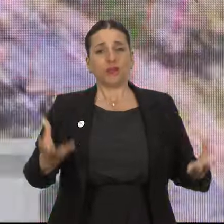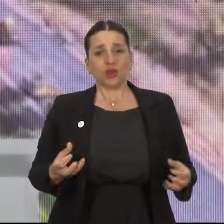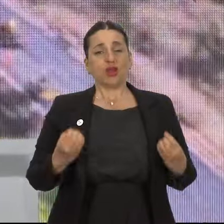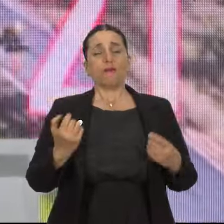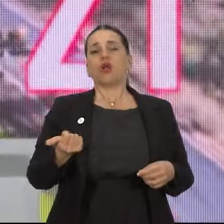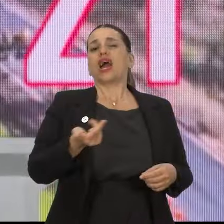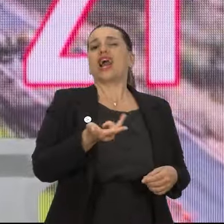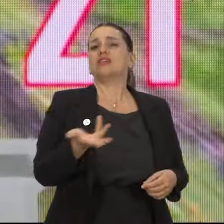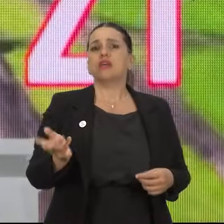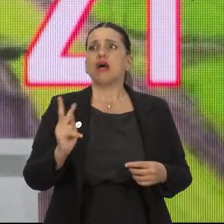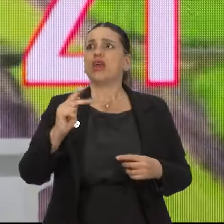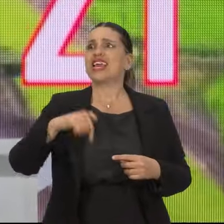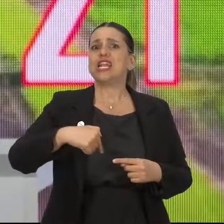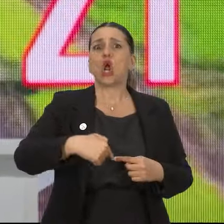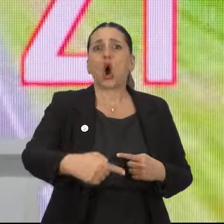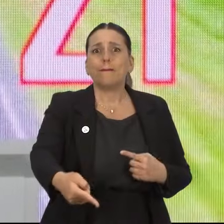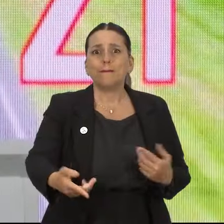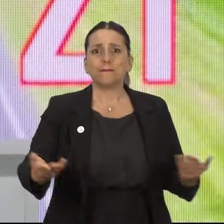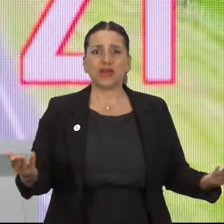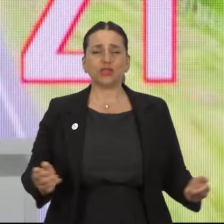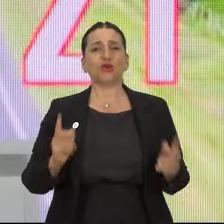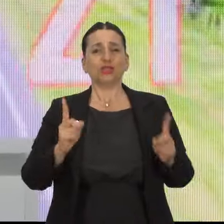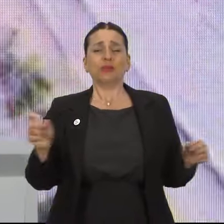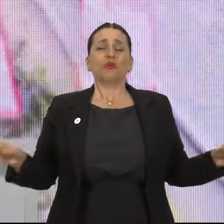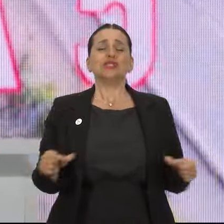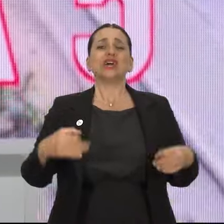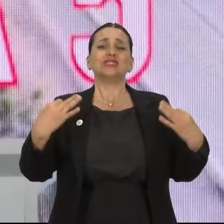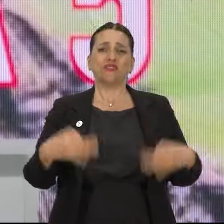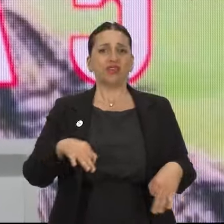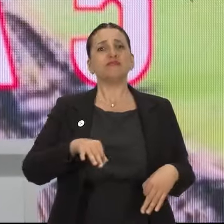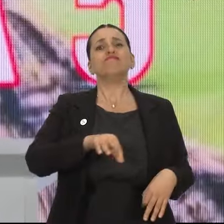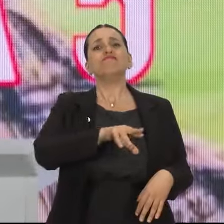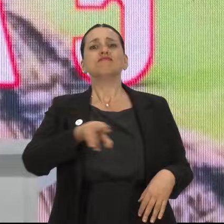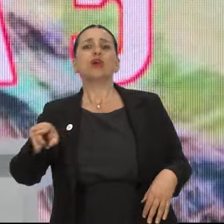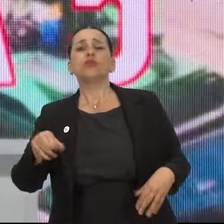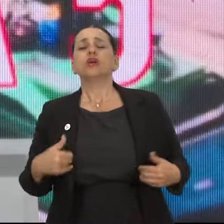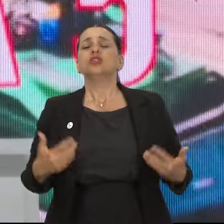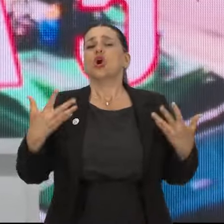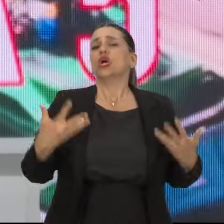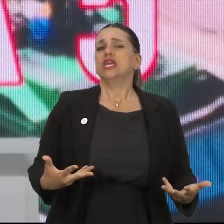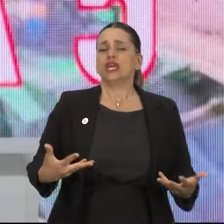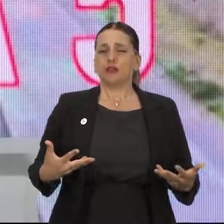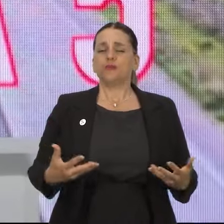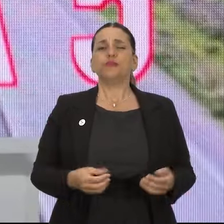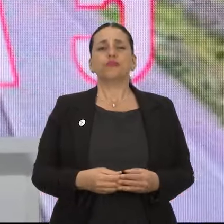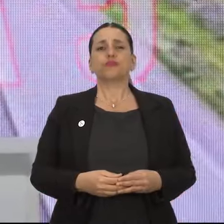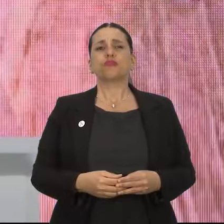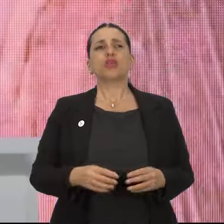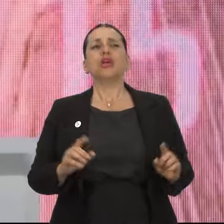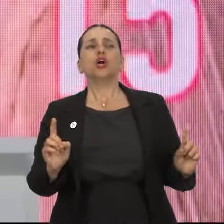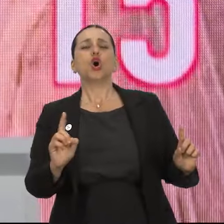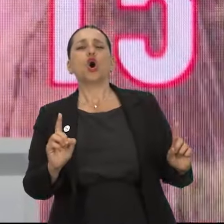un cambio sustancial por la cantidad de kilómetros que se hace. Y sobre todo porque se hace bien. Yo quiero tener una,